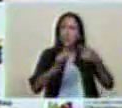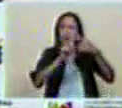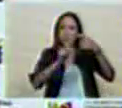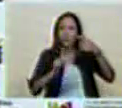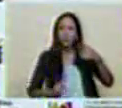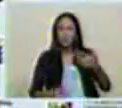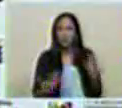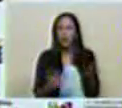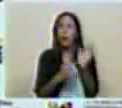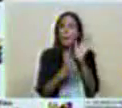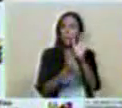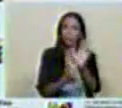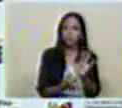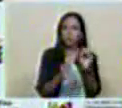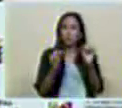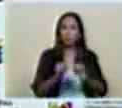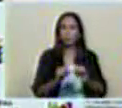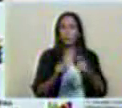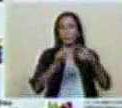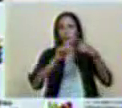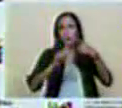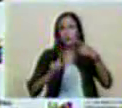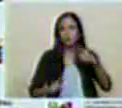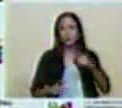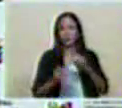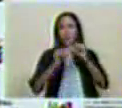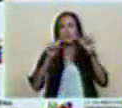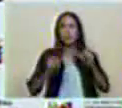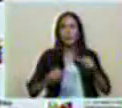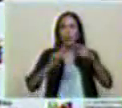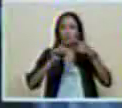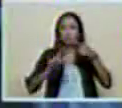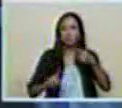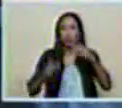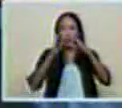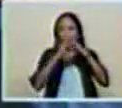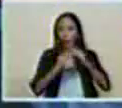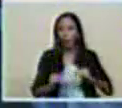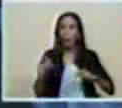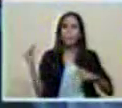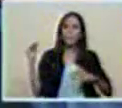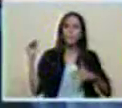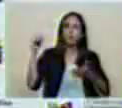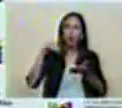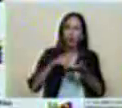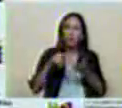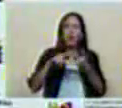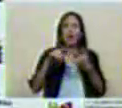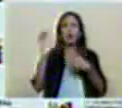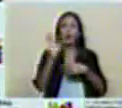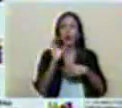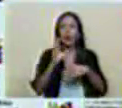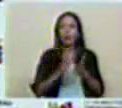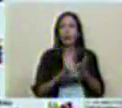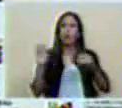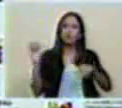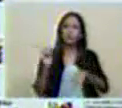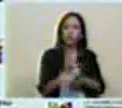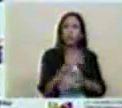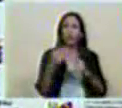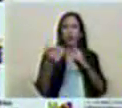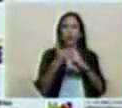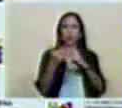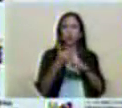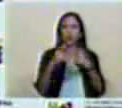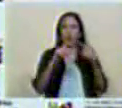hechos en la mano que el ataque al sistema eléctrico que le da electricidad a Miranda, Caracas y Vargas forma parte de este